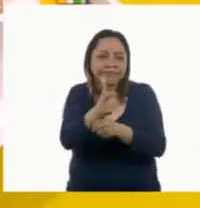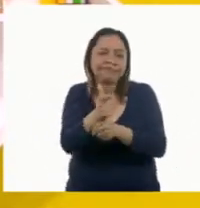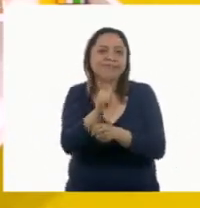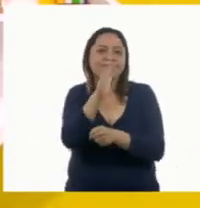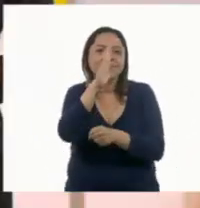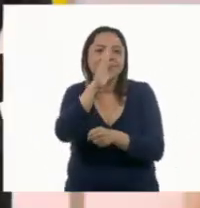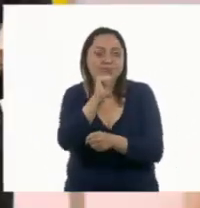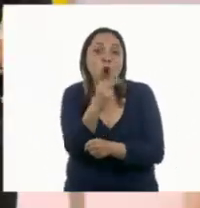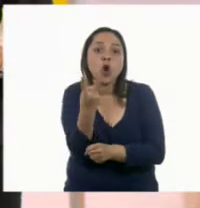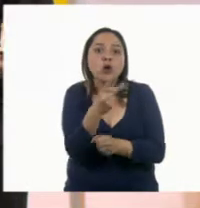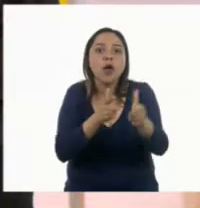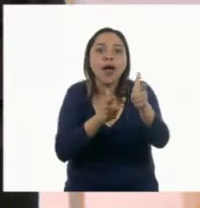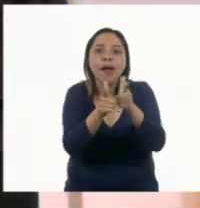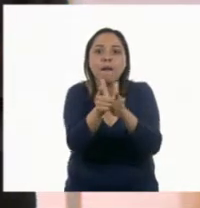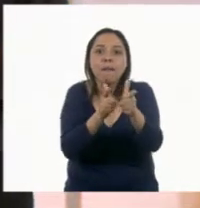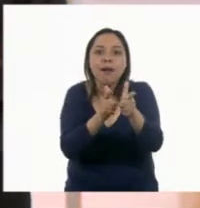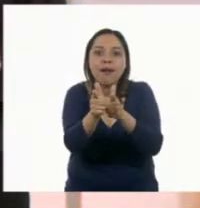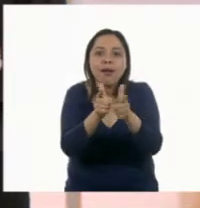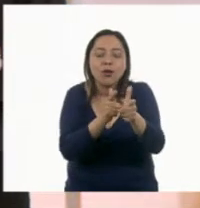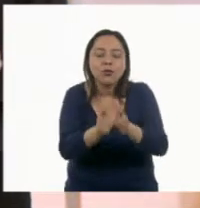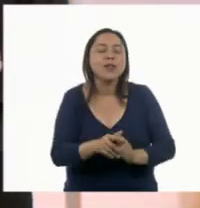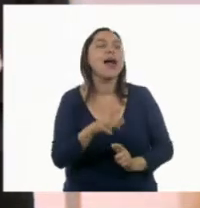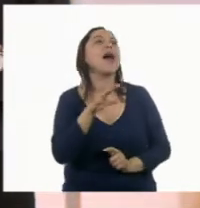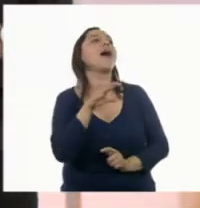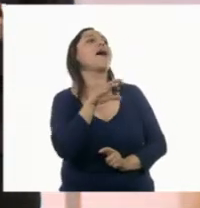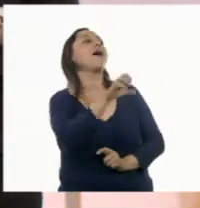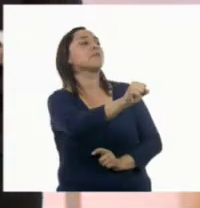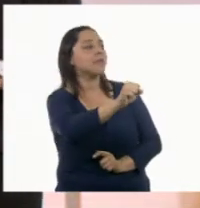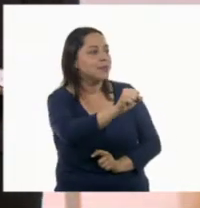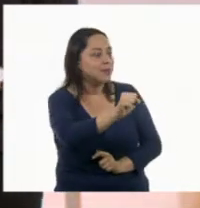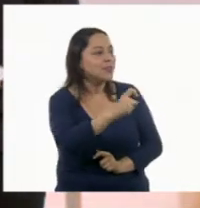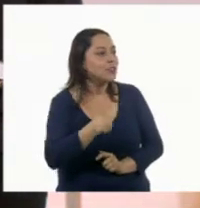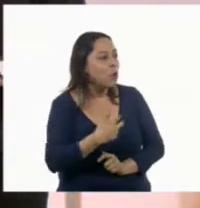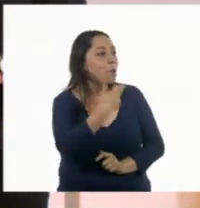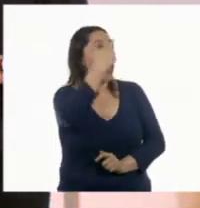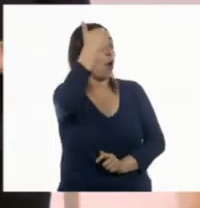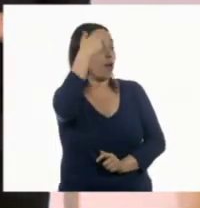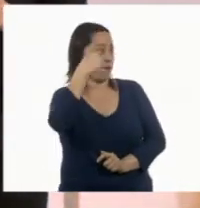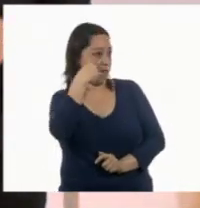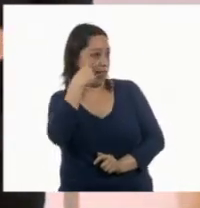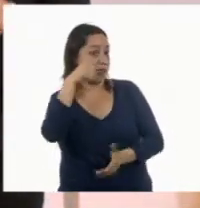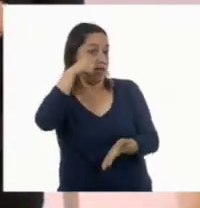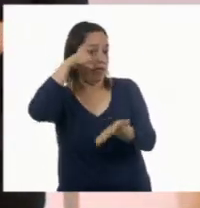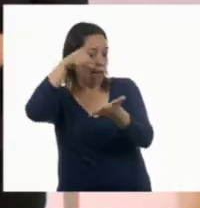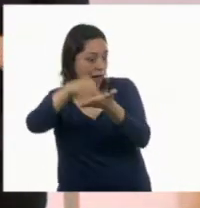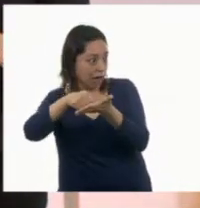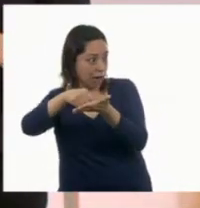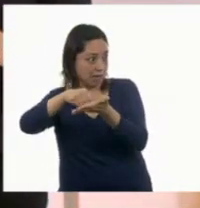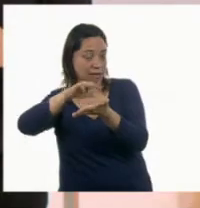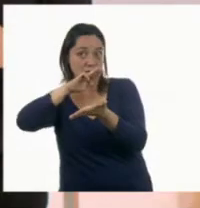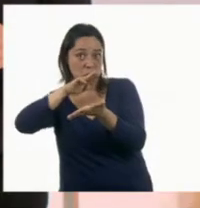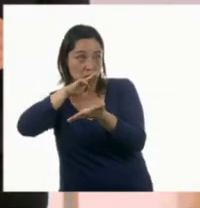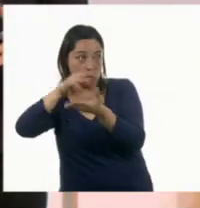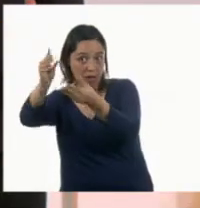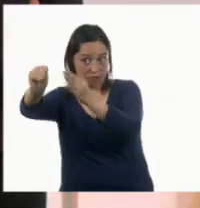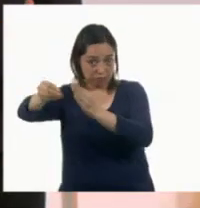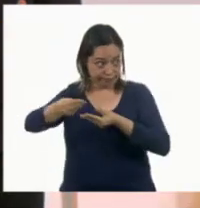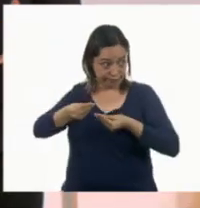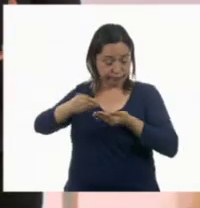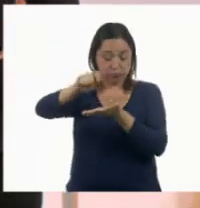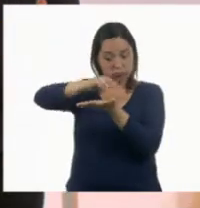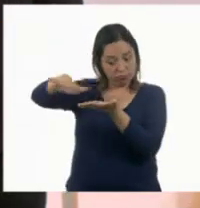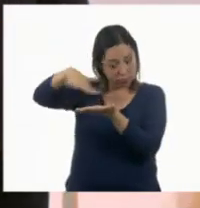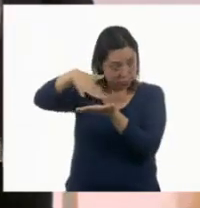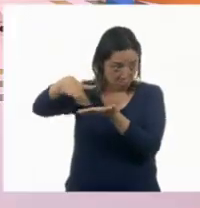Oye, ahorita que me acuerdo y que lo estás mencionando, su mamá nos mandó una carta. Tal vez ahí nos va a dar unas pistas. Hay que